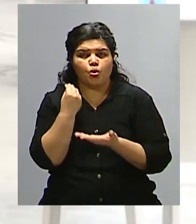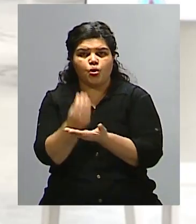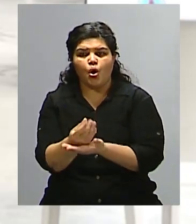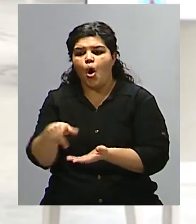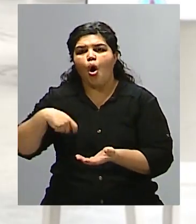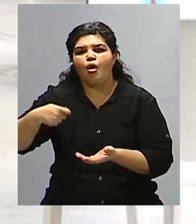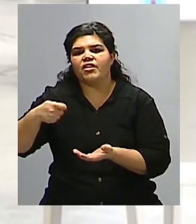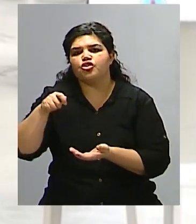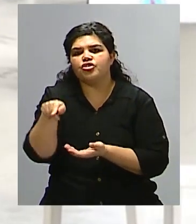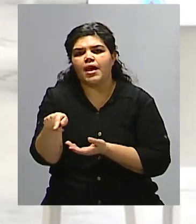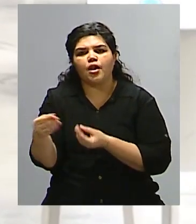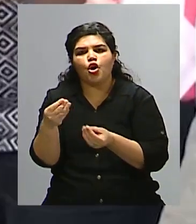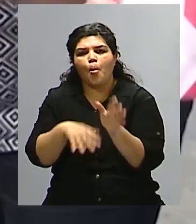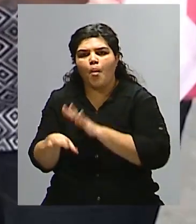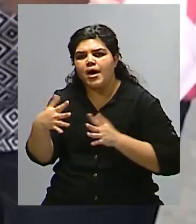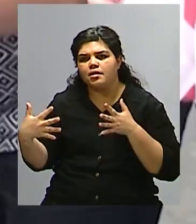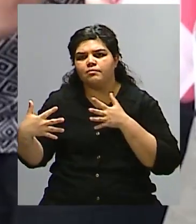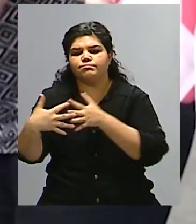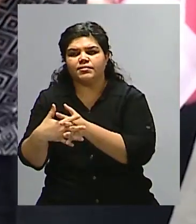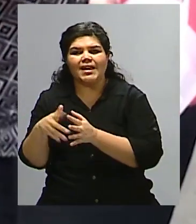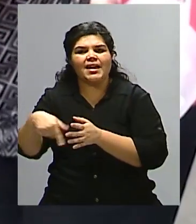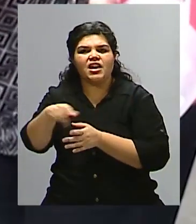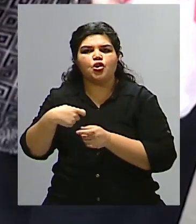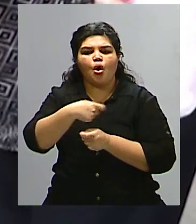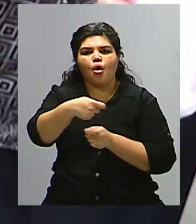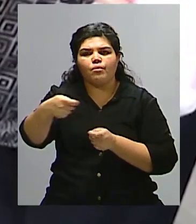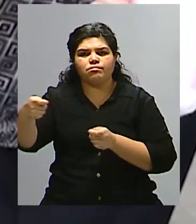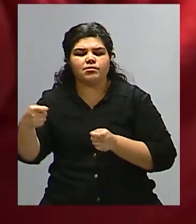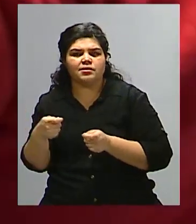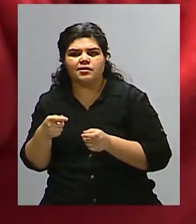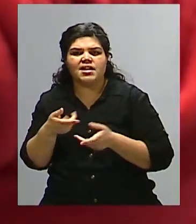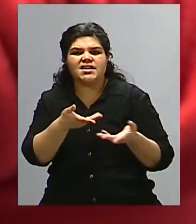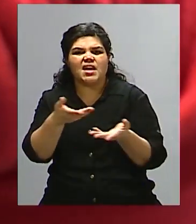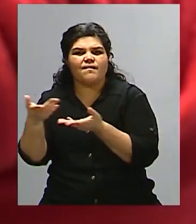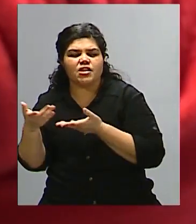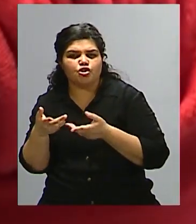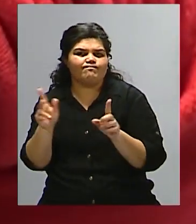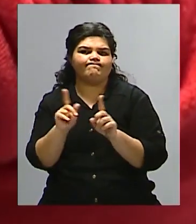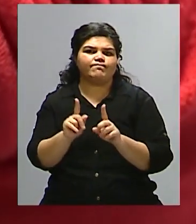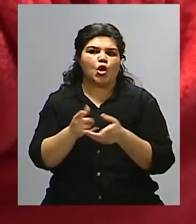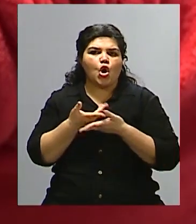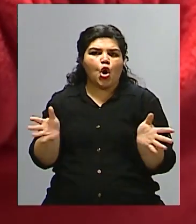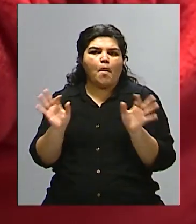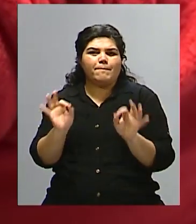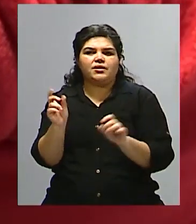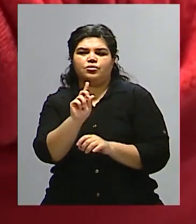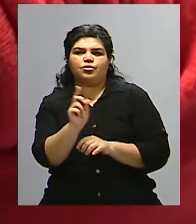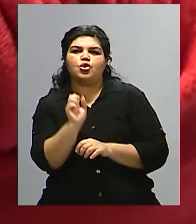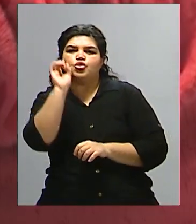sindicales? Que no dan servicios prácticamente en la provincia. Los servicios que se dan son a través de los hospitales públicos